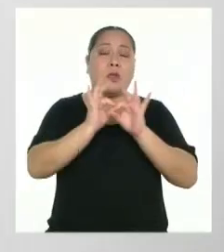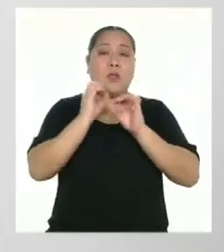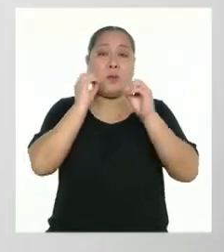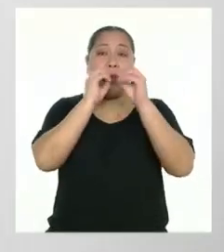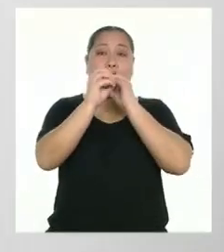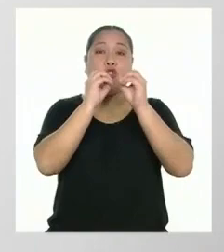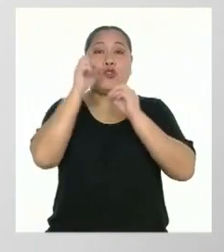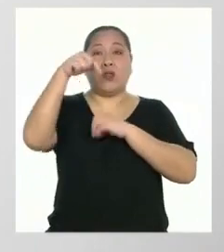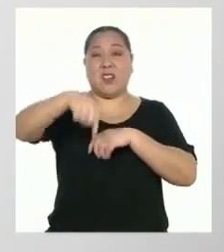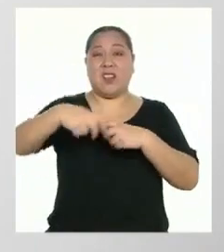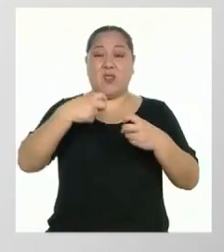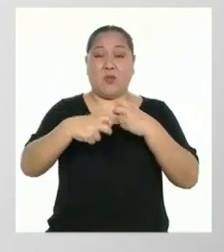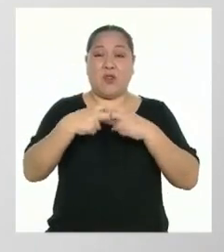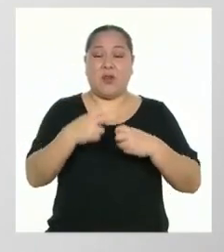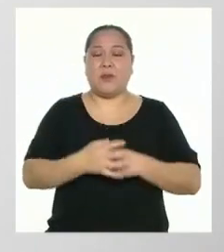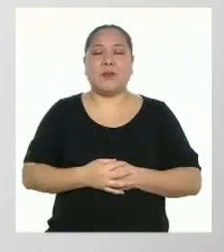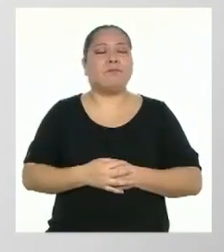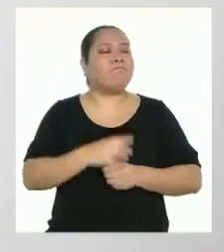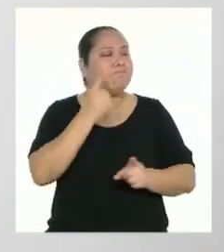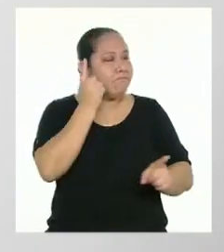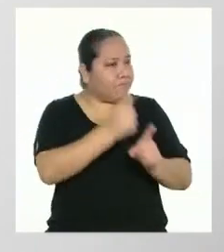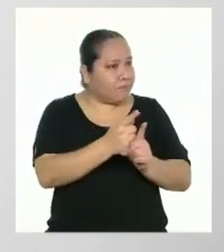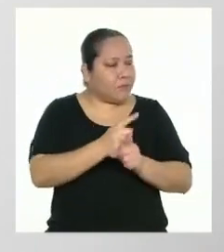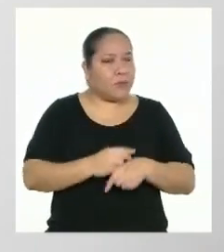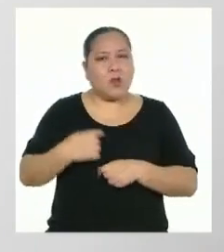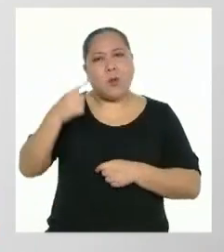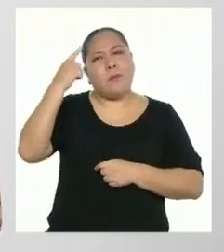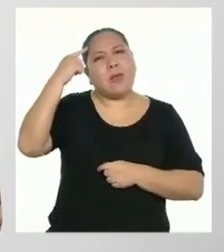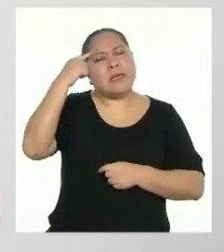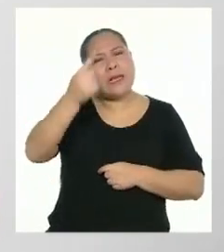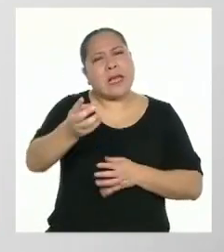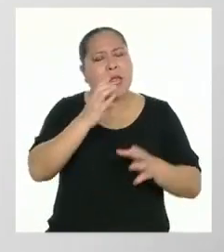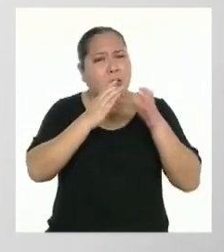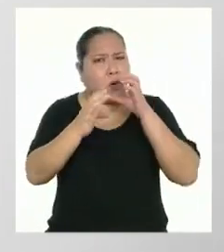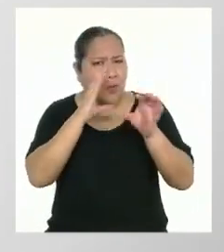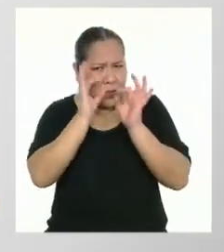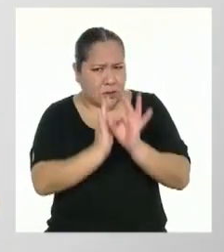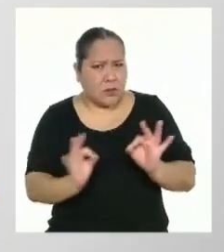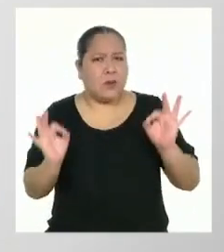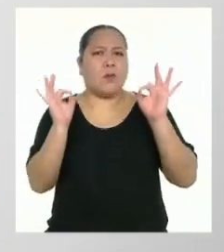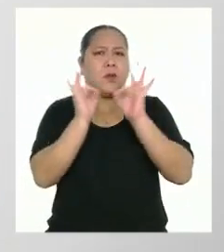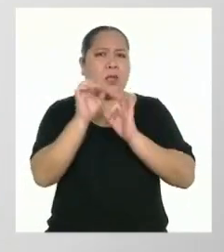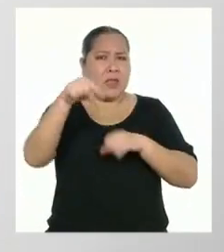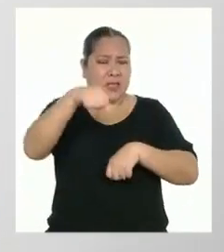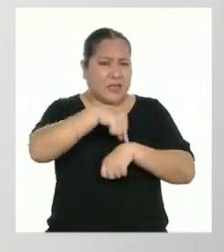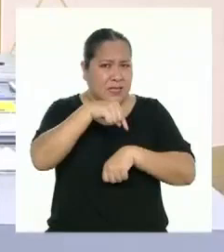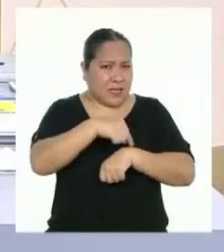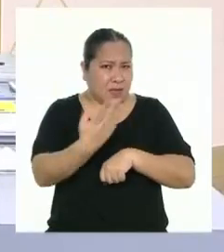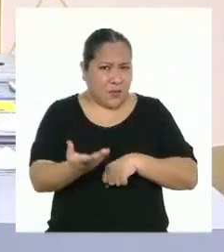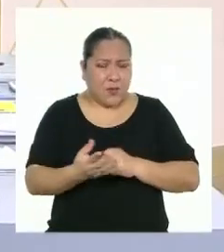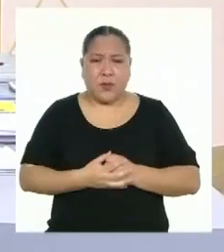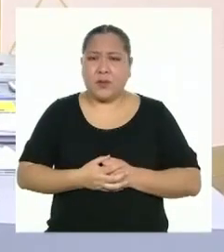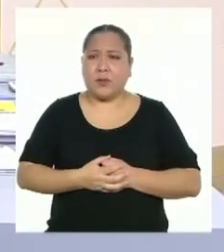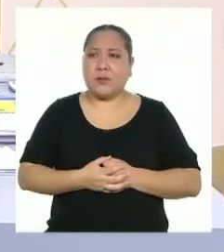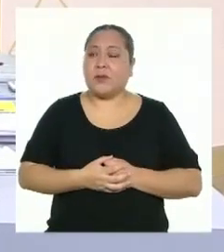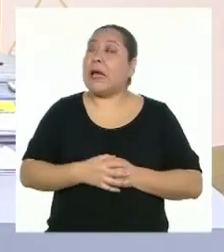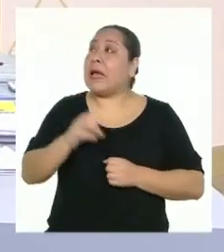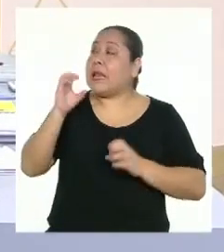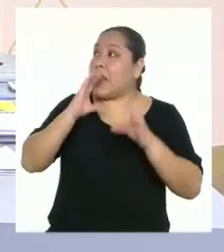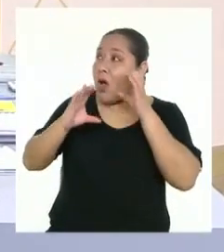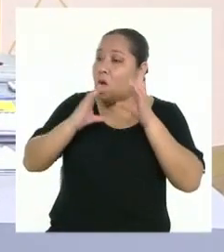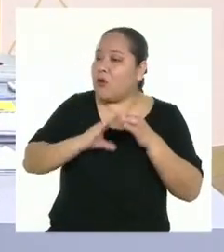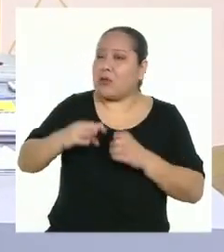¡Excelente, Rodrigo! ¿Creen que la comunicación es importante en este tiempo? La